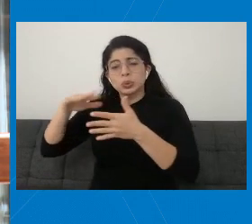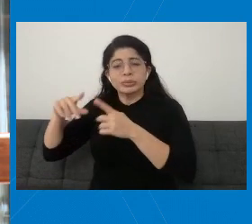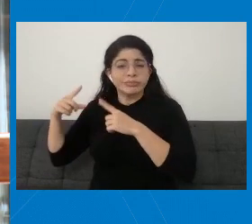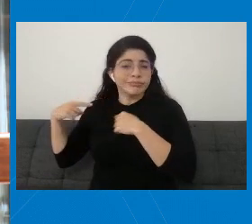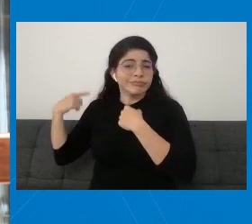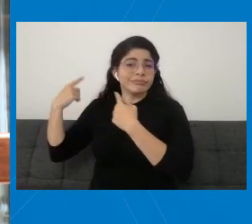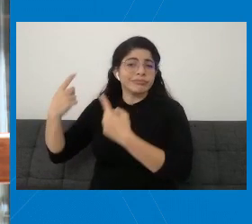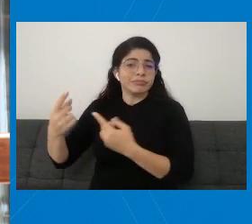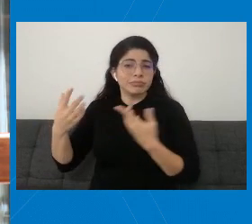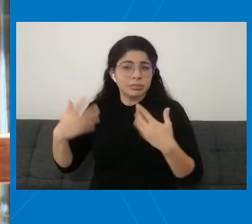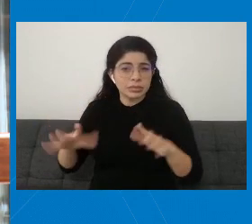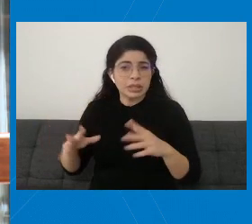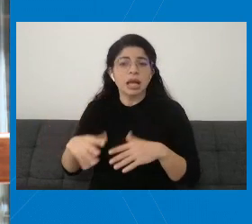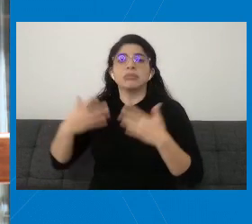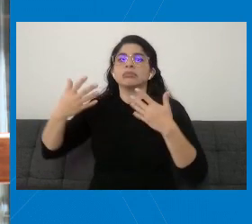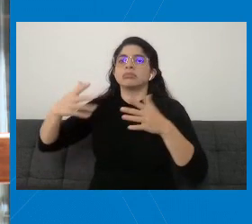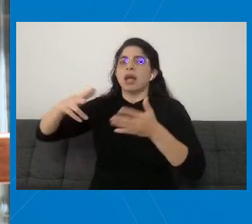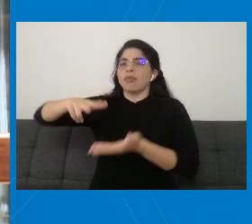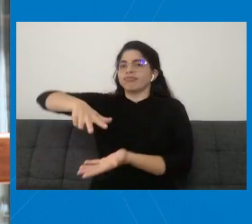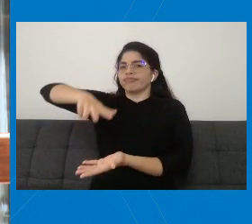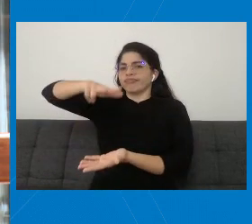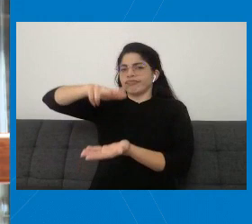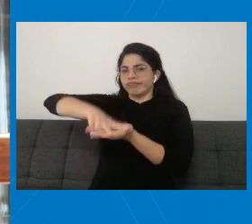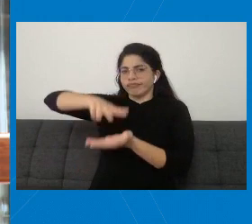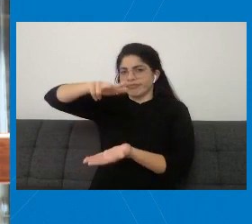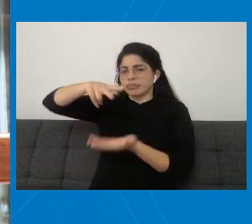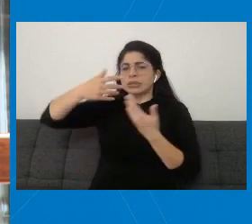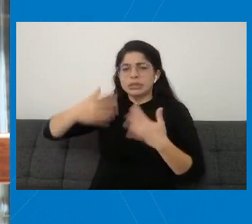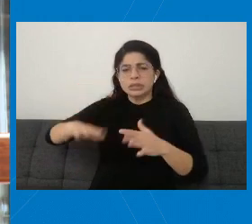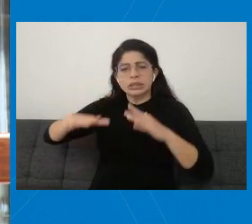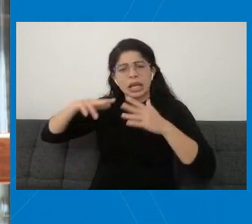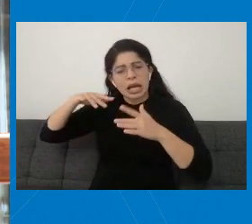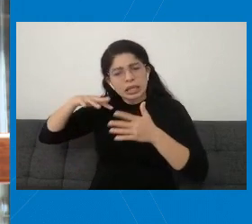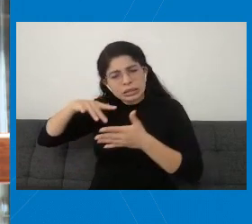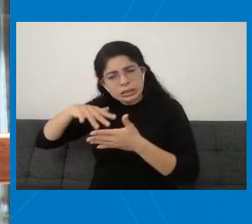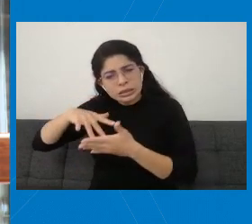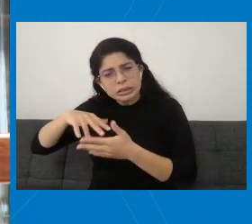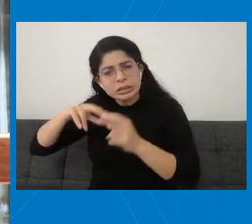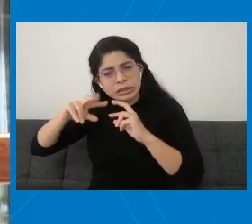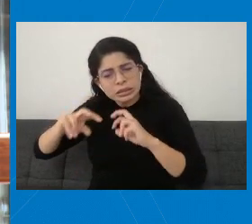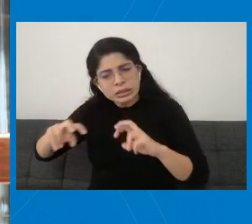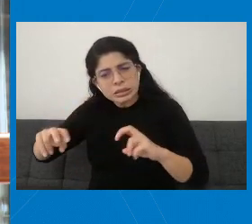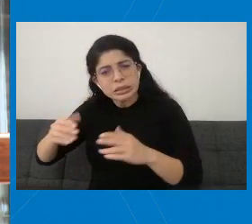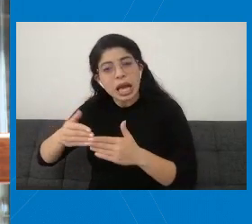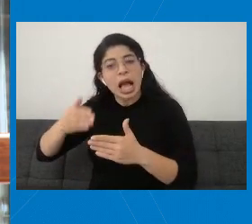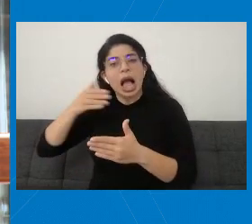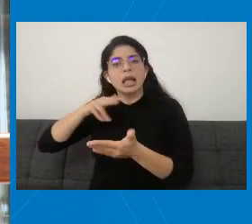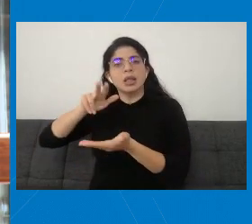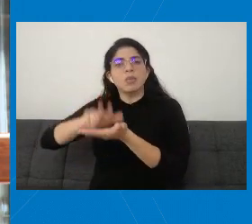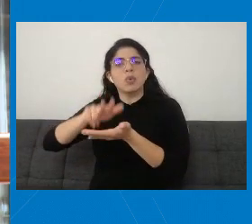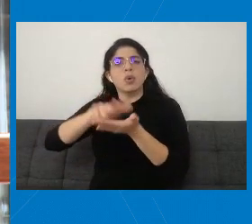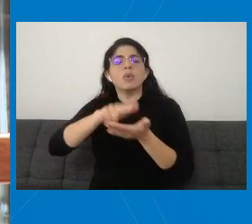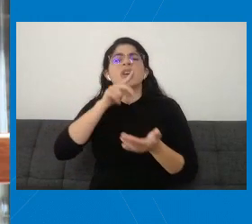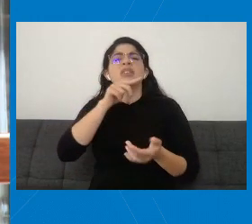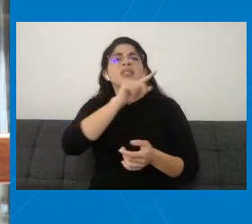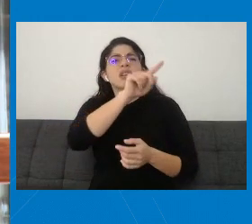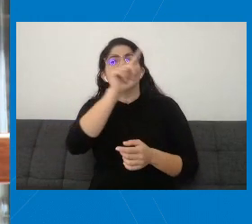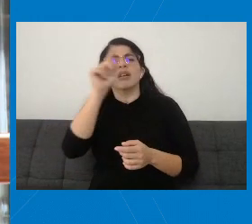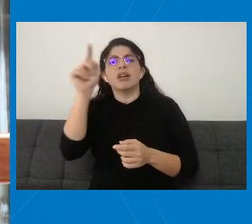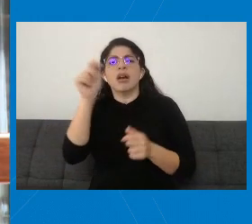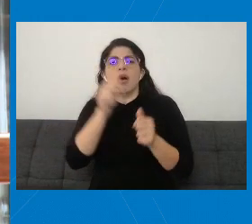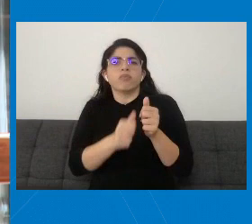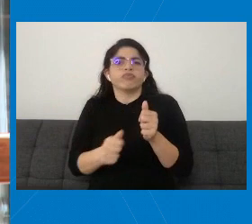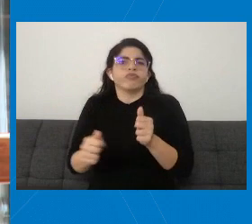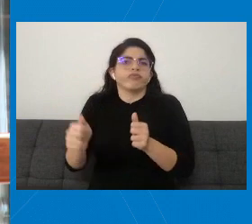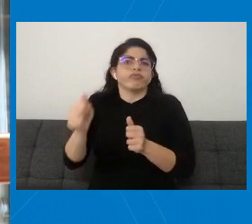avalados y analizados previa aprobación por autoridades reguladoras nacionales de